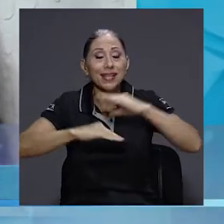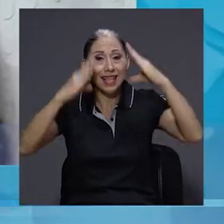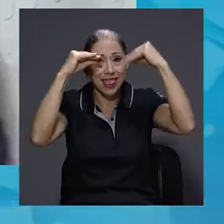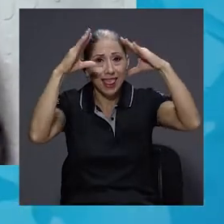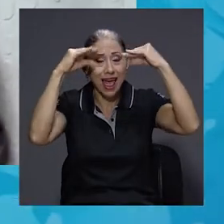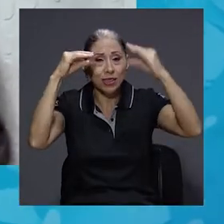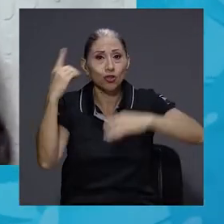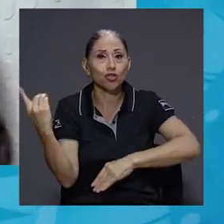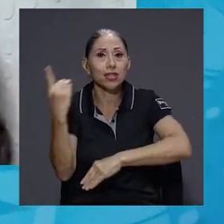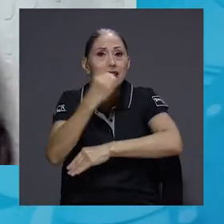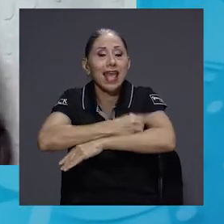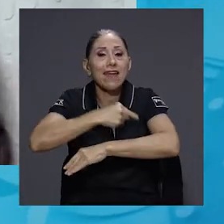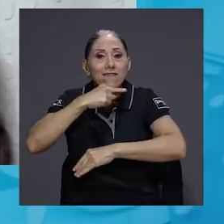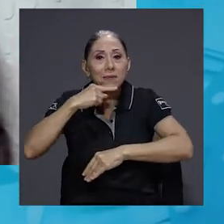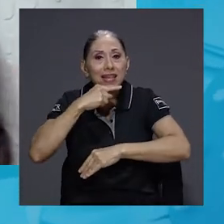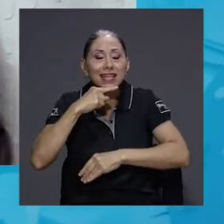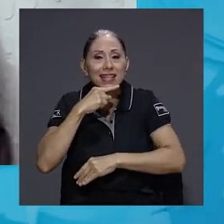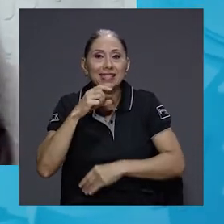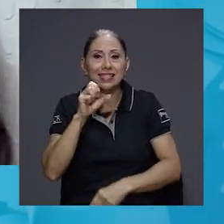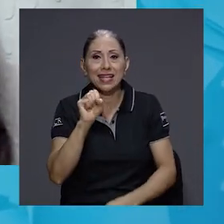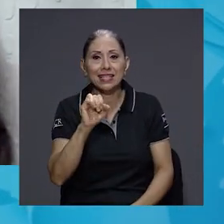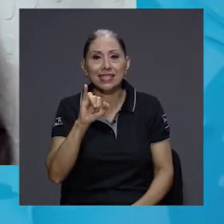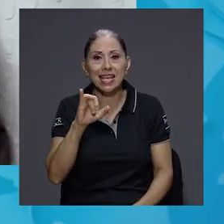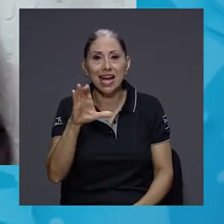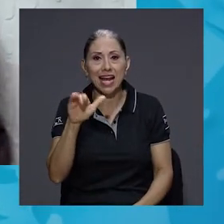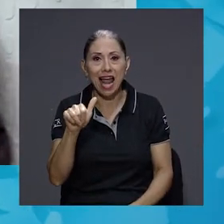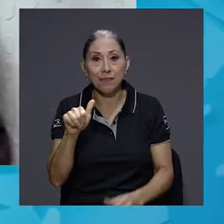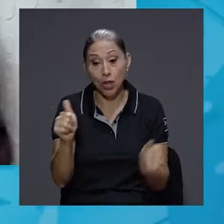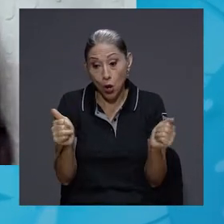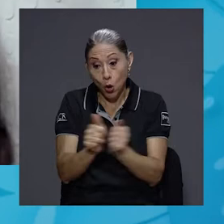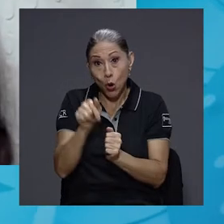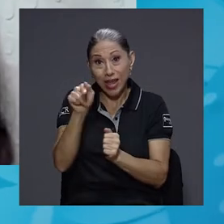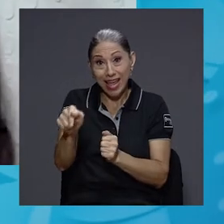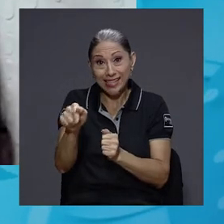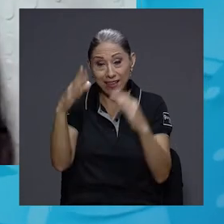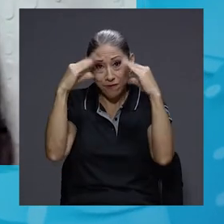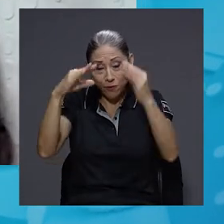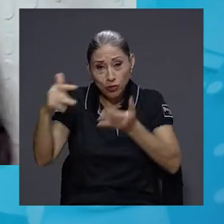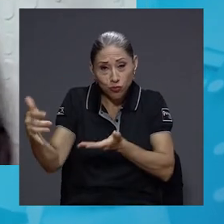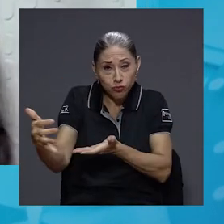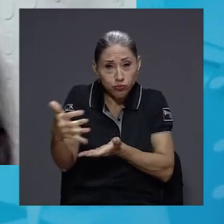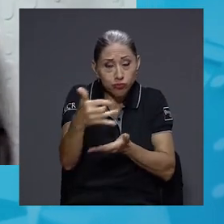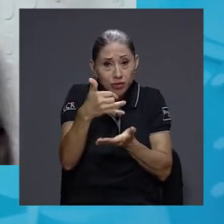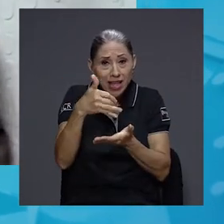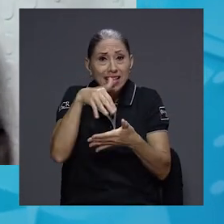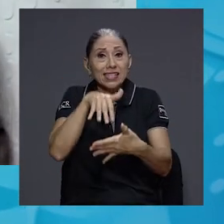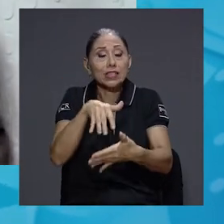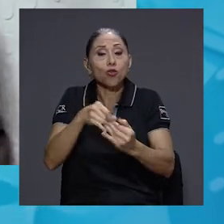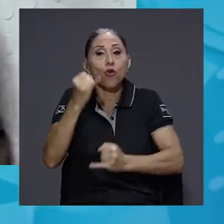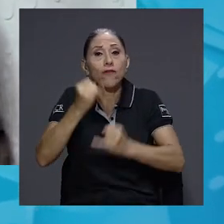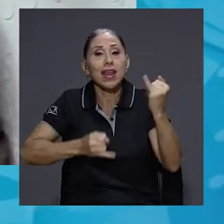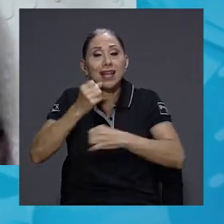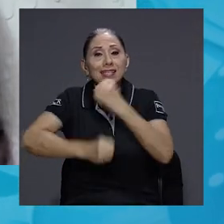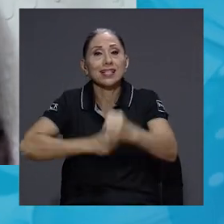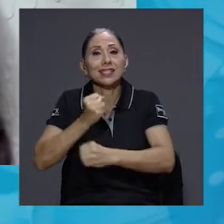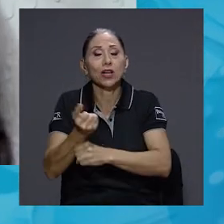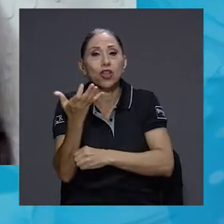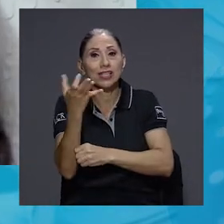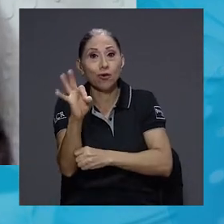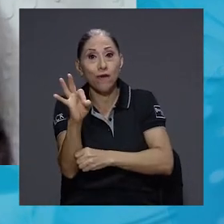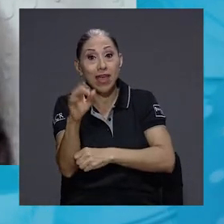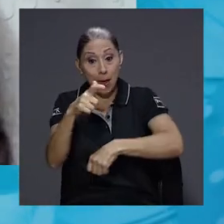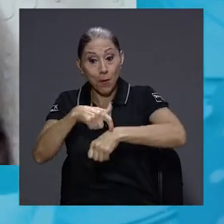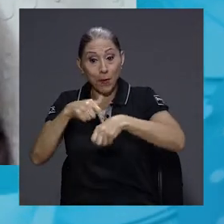del CICLA y mediante esa recopilación se estudió finales del siglo XIX, que es cuando se inaugura el